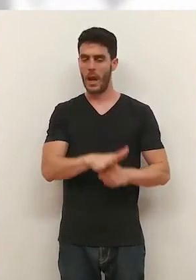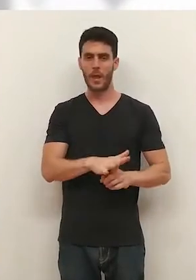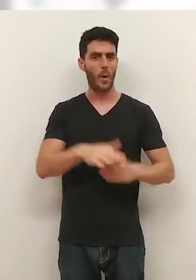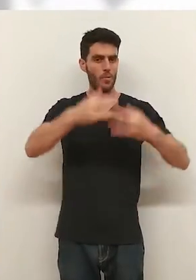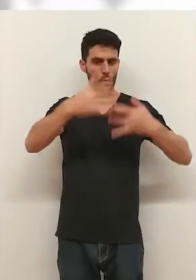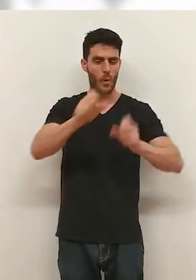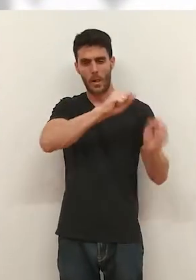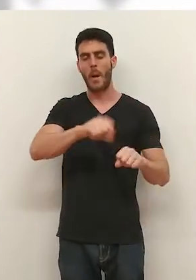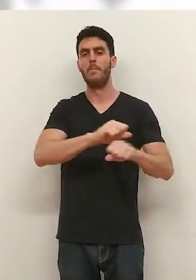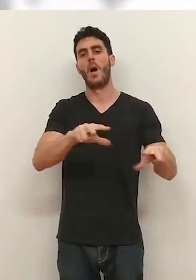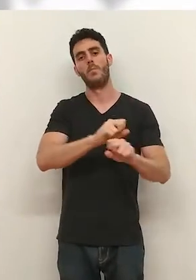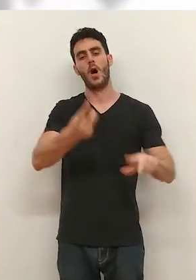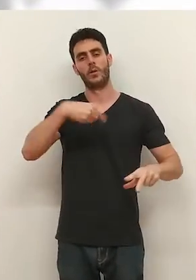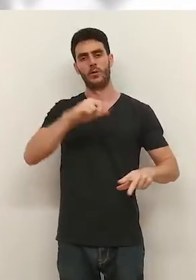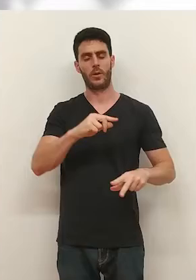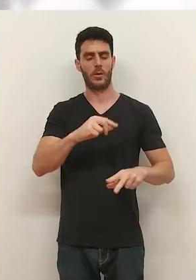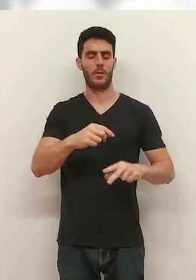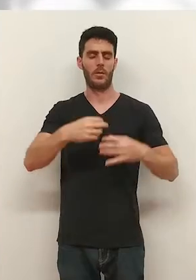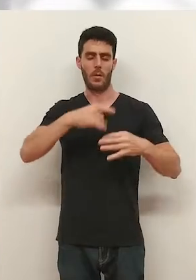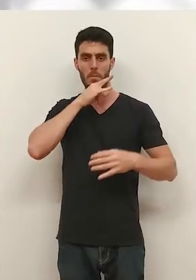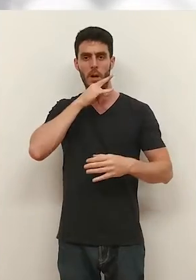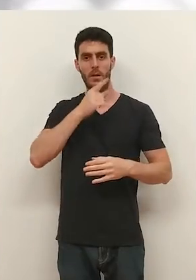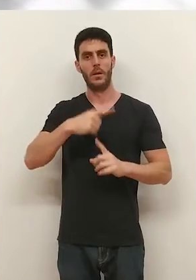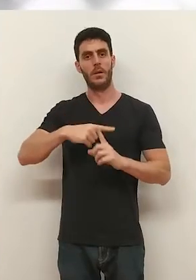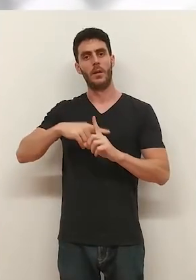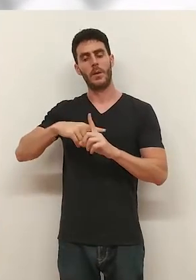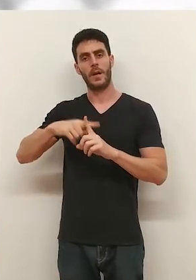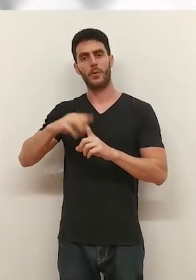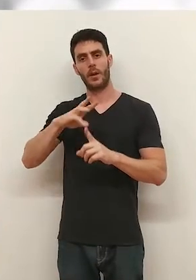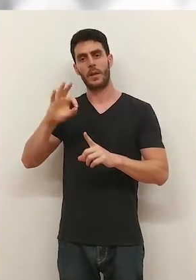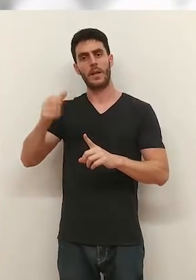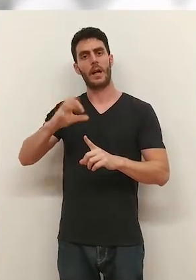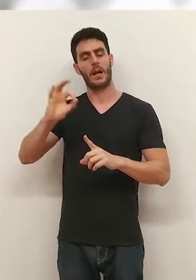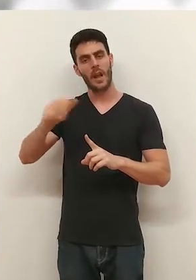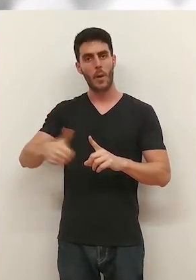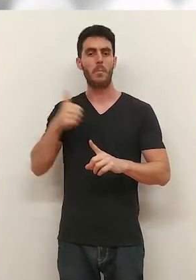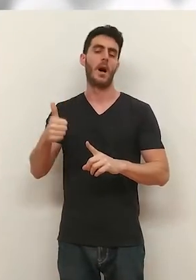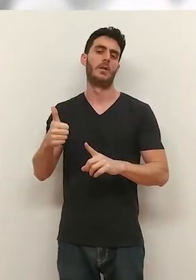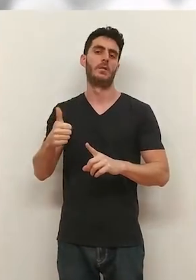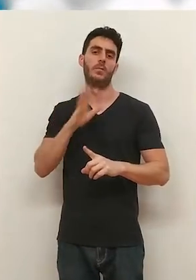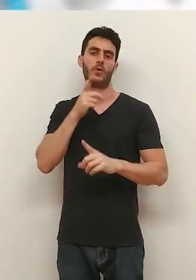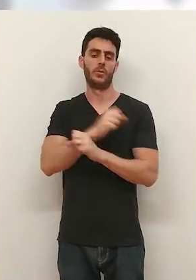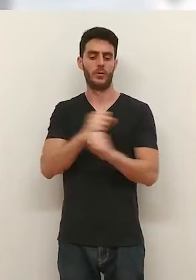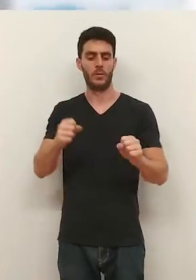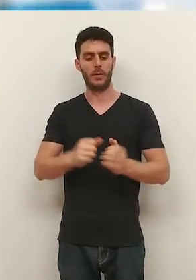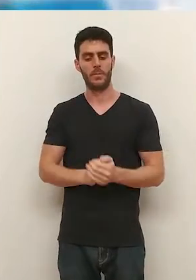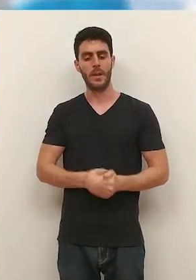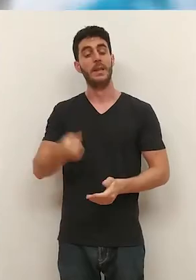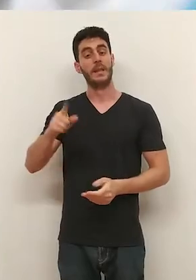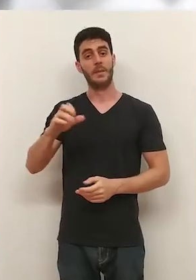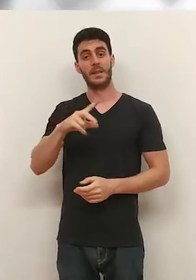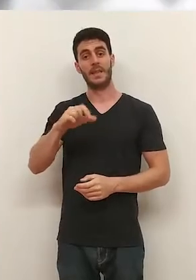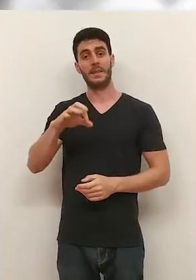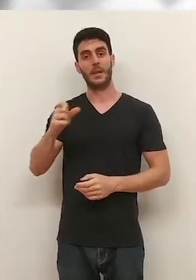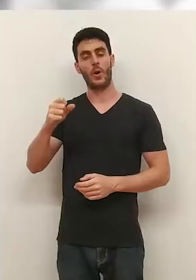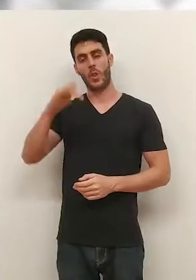aislado está y estamos pasándolo realmente mal. Una zona, de hecho, alcanzamos temperaturas por encima de 30 grados, con lo cual es imposible.